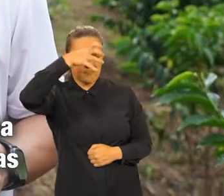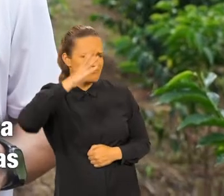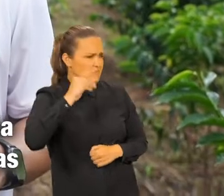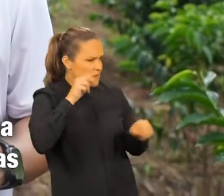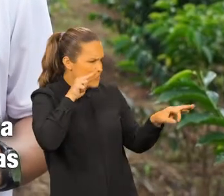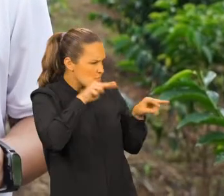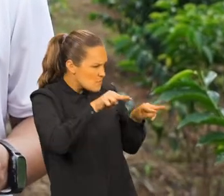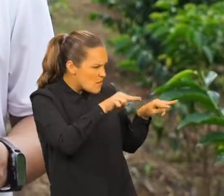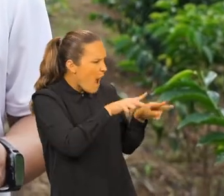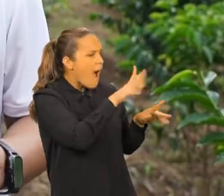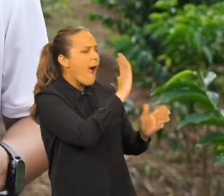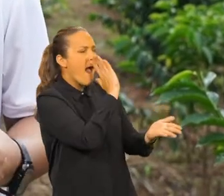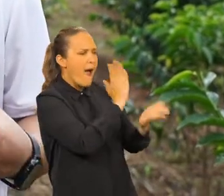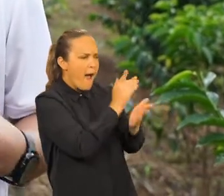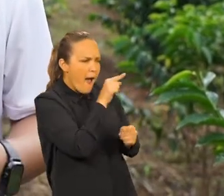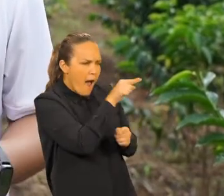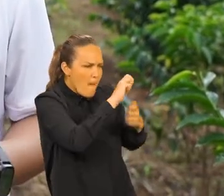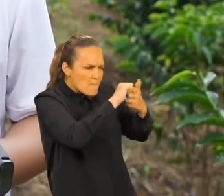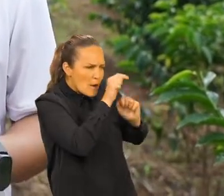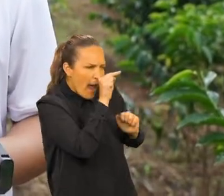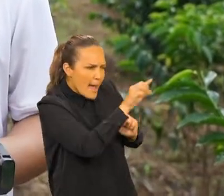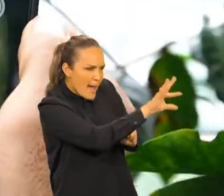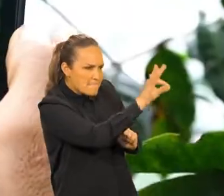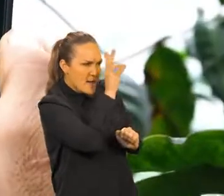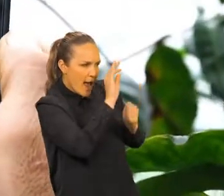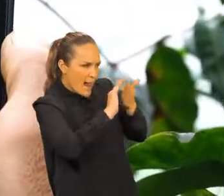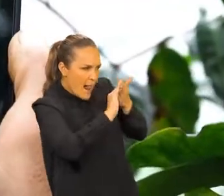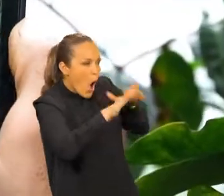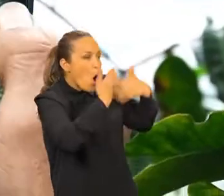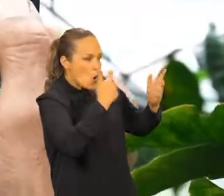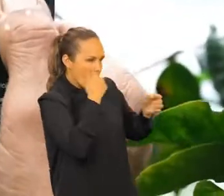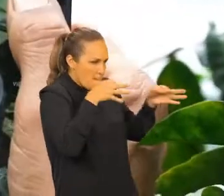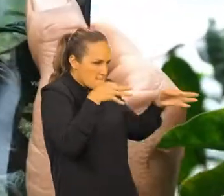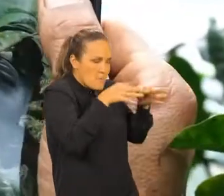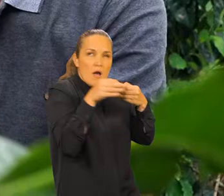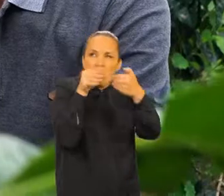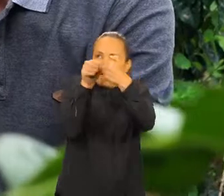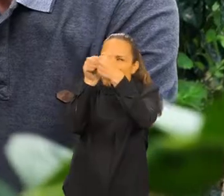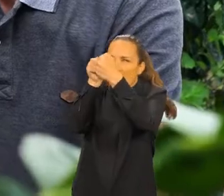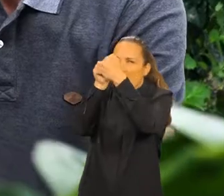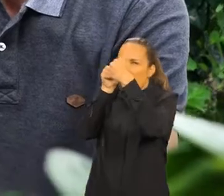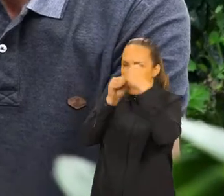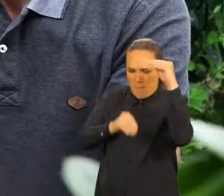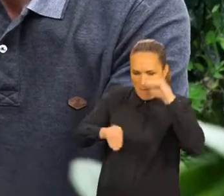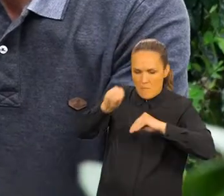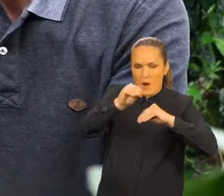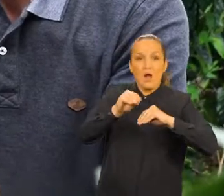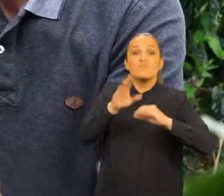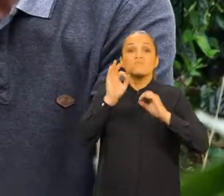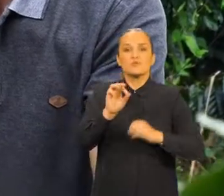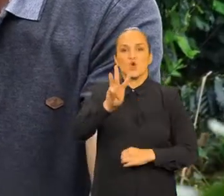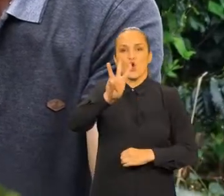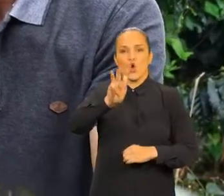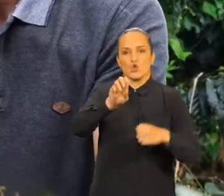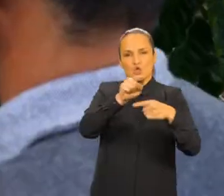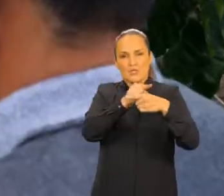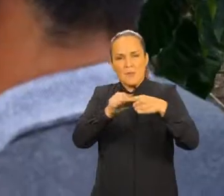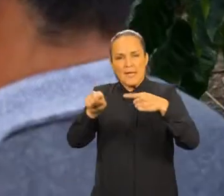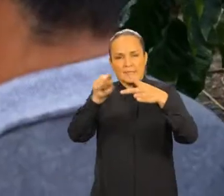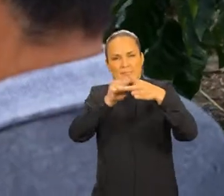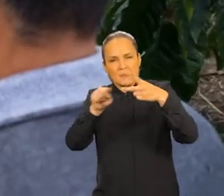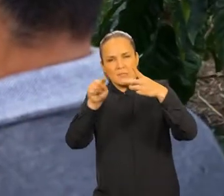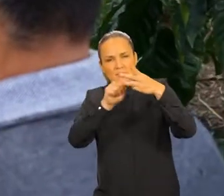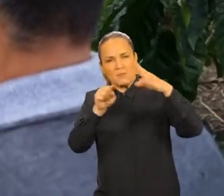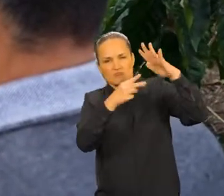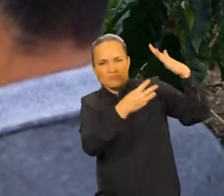en diferentes áreas lograron comprender la problemática que teníamos y a partir de allí guiarnos por un camino a